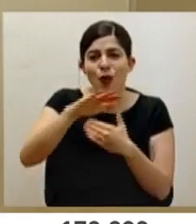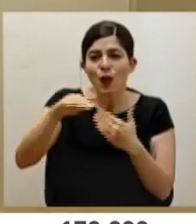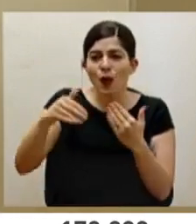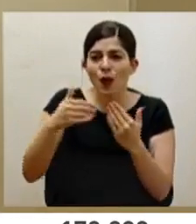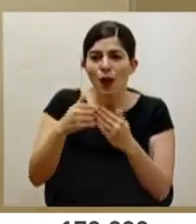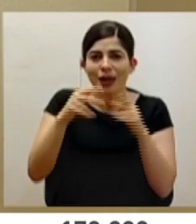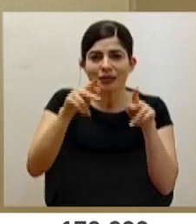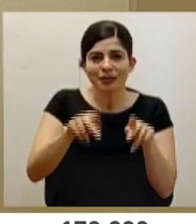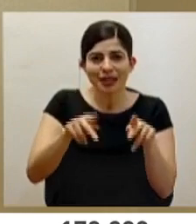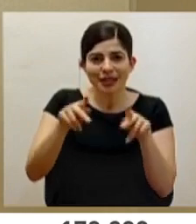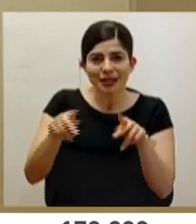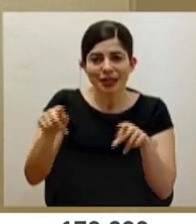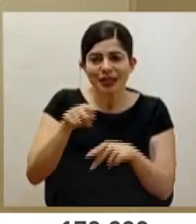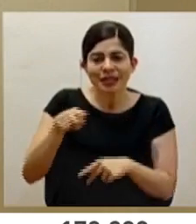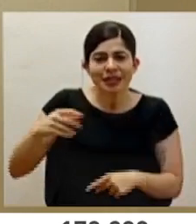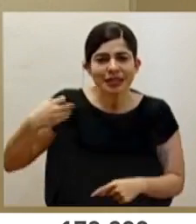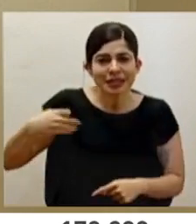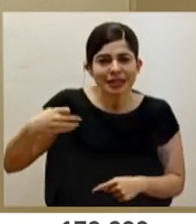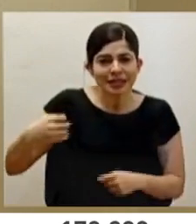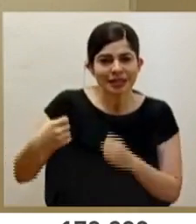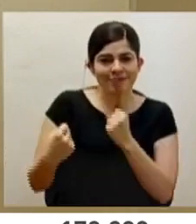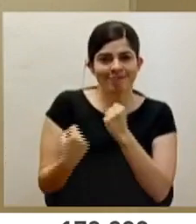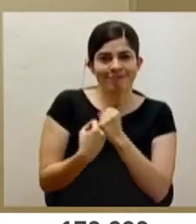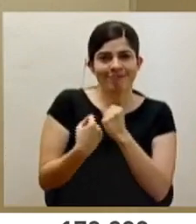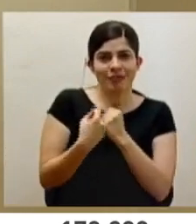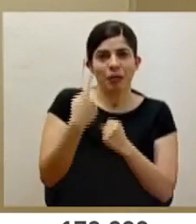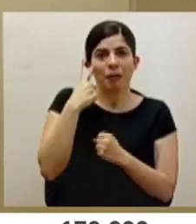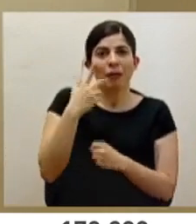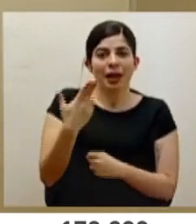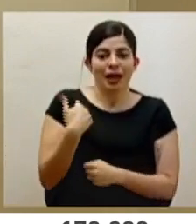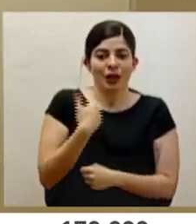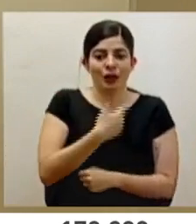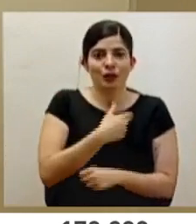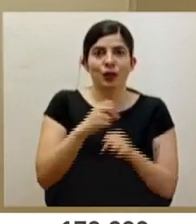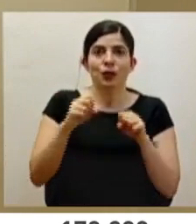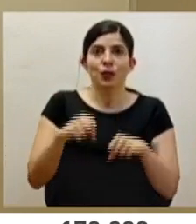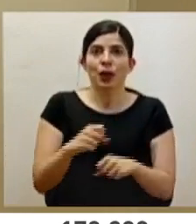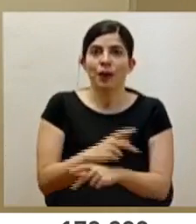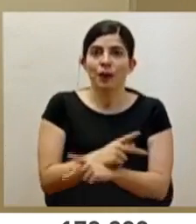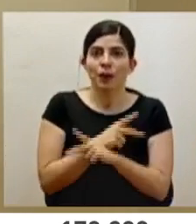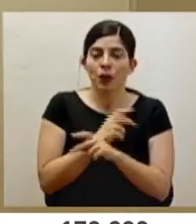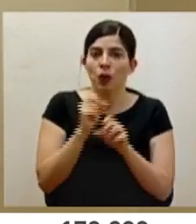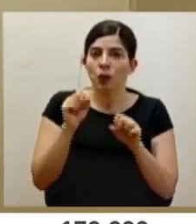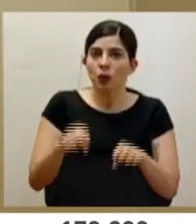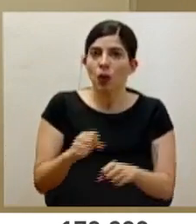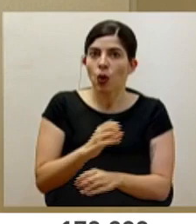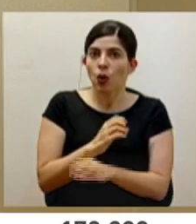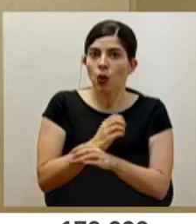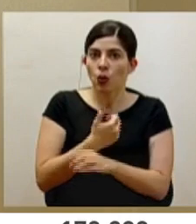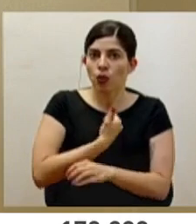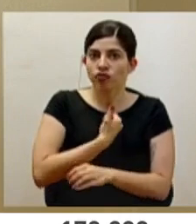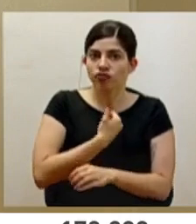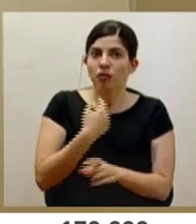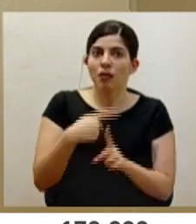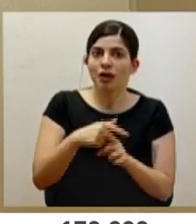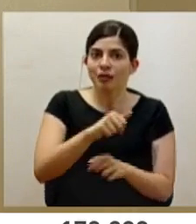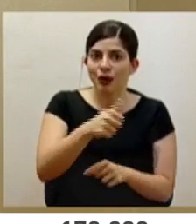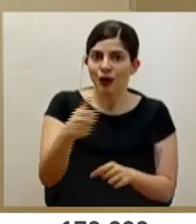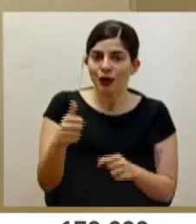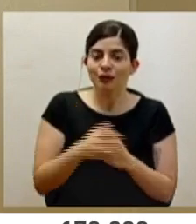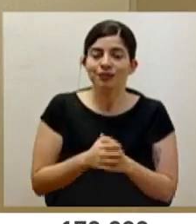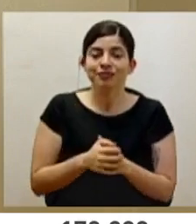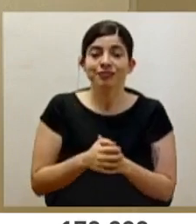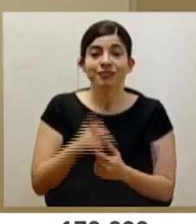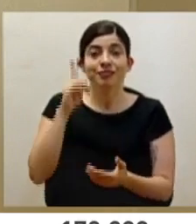las personas que diariamente contribuyen para que podamos protegernos, cuidarnos entre nosotros. En esta